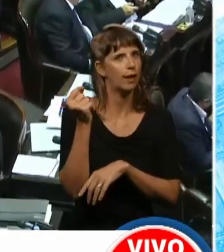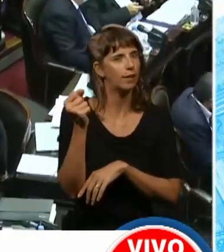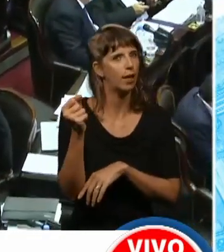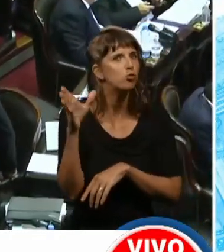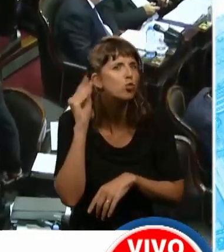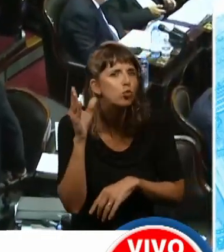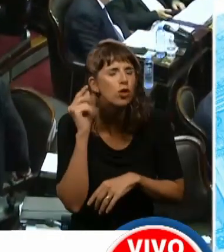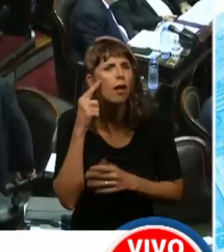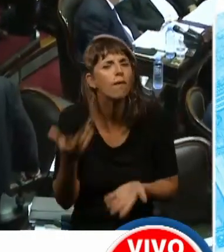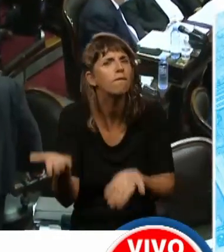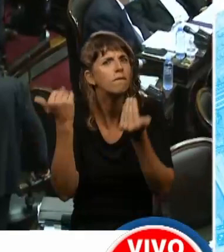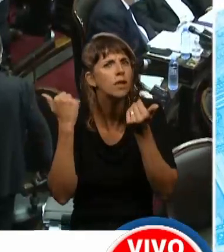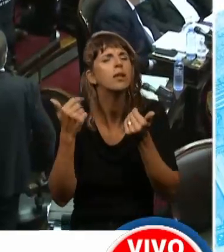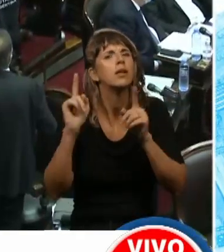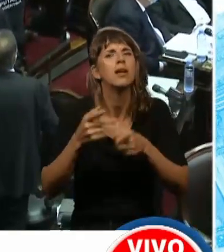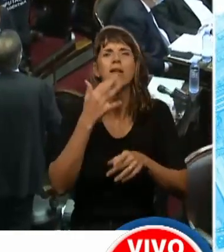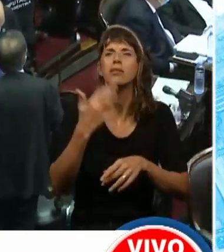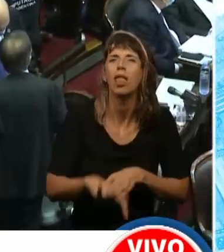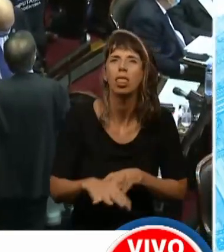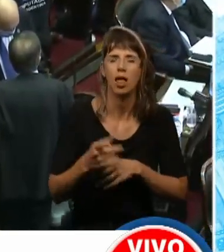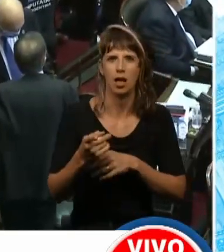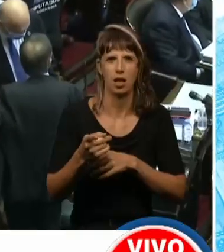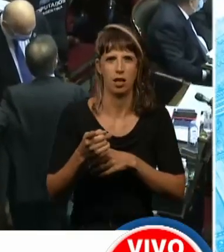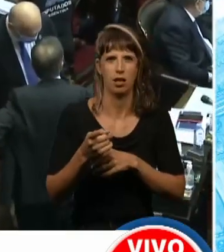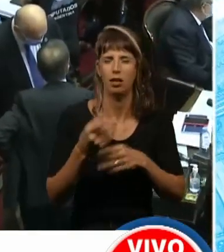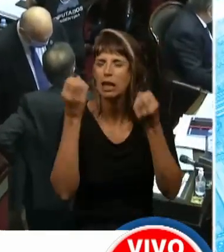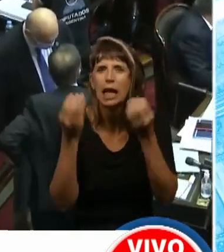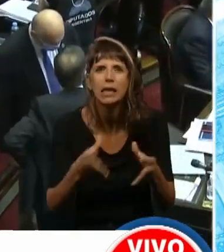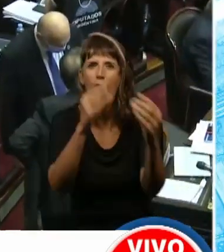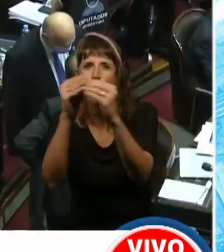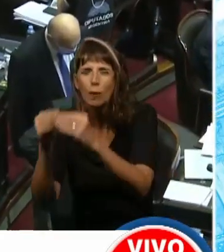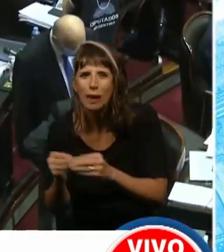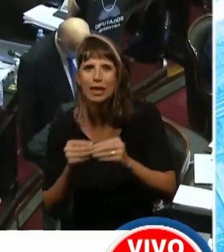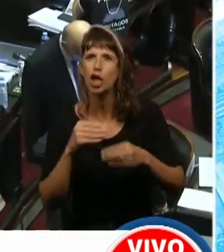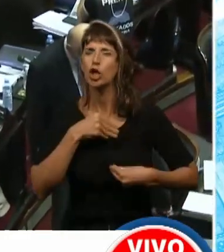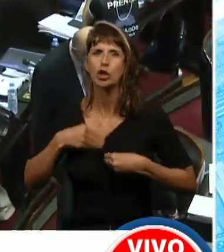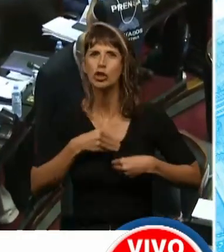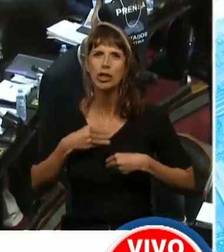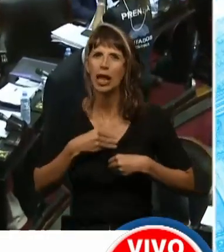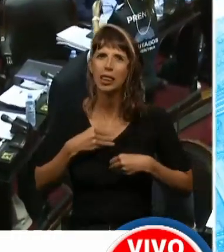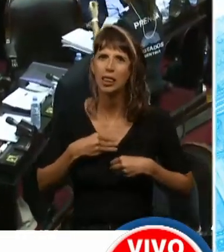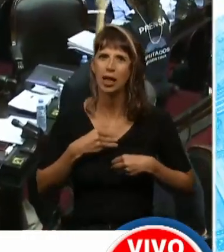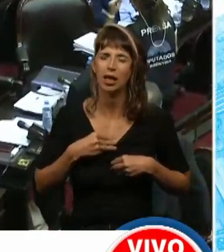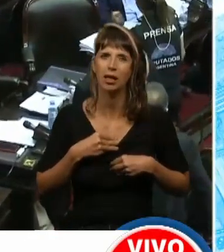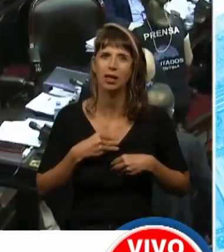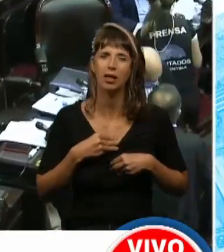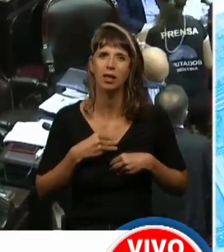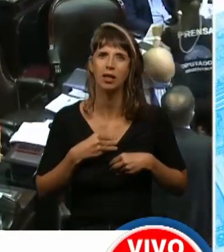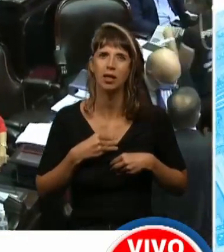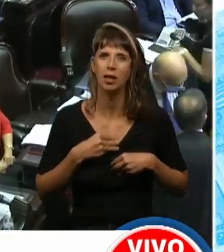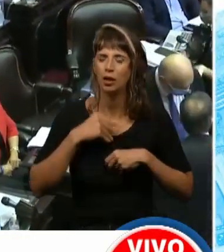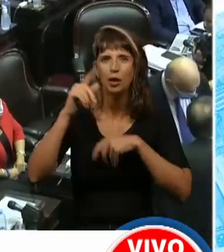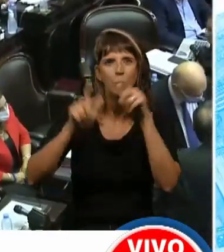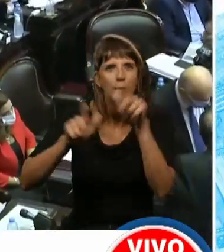saber escuchar y saber comprender el estado de ánimo de sus compañeros, de la gente que nos